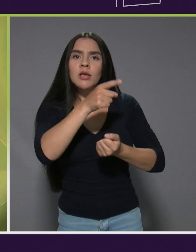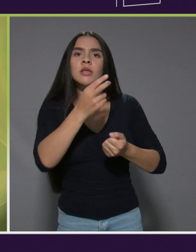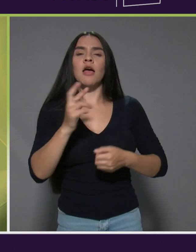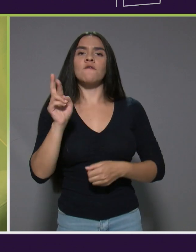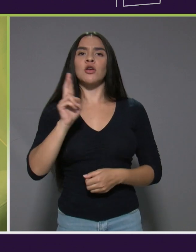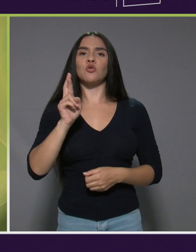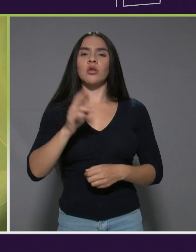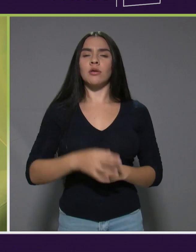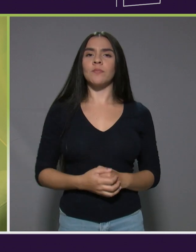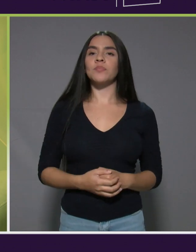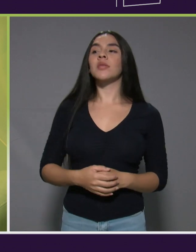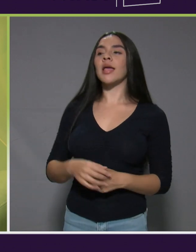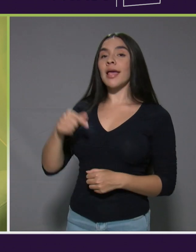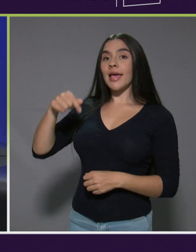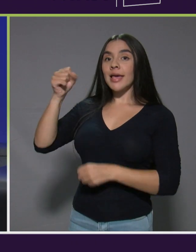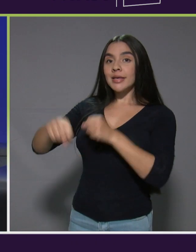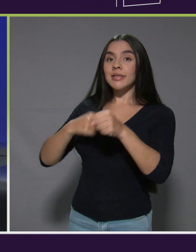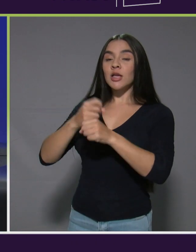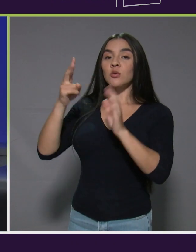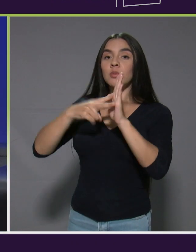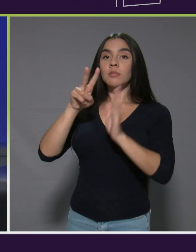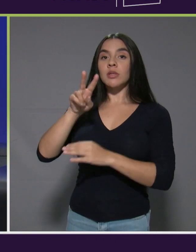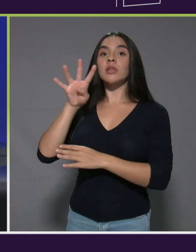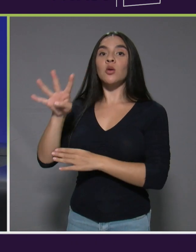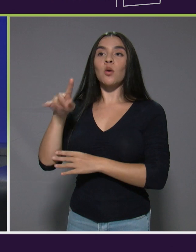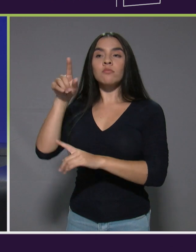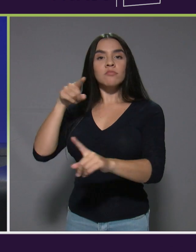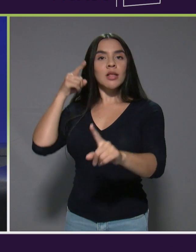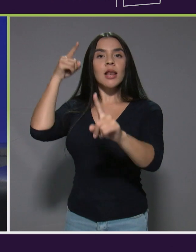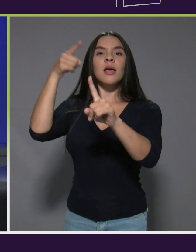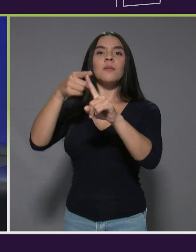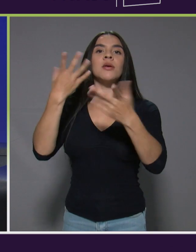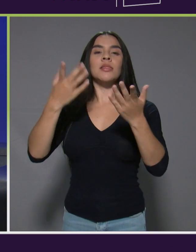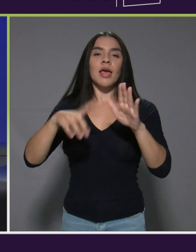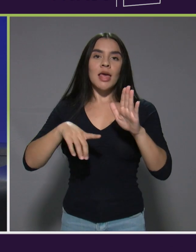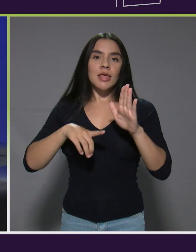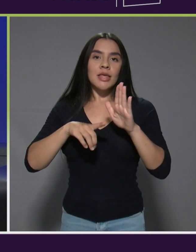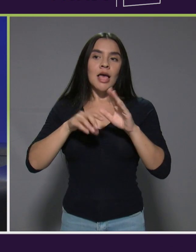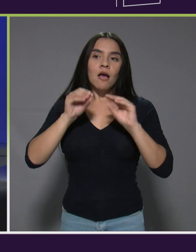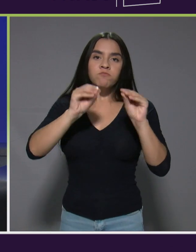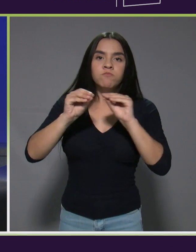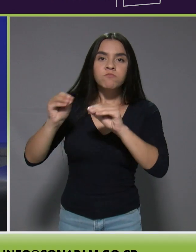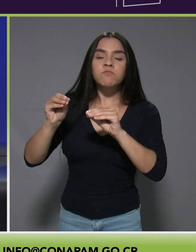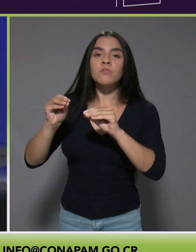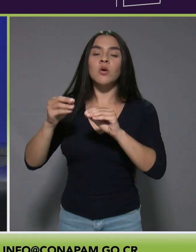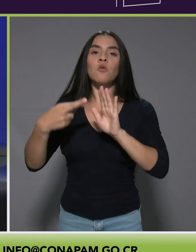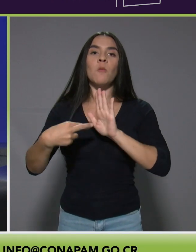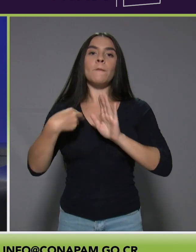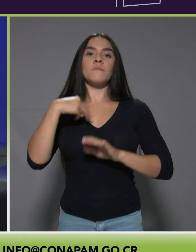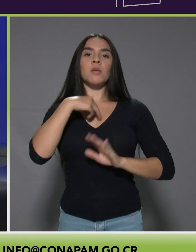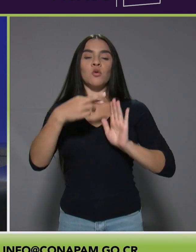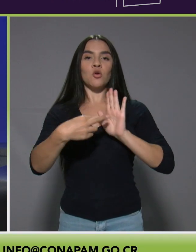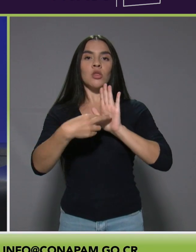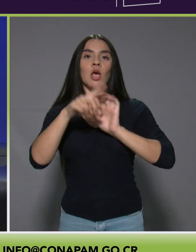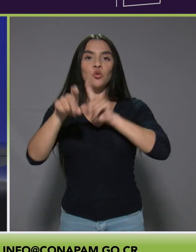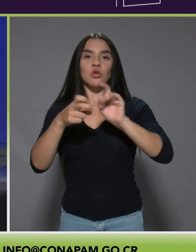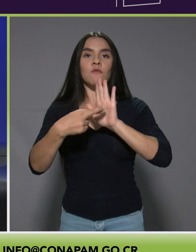a esa rectoría? Bueno, en este año 2024 la meta es desarrollar los miembros de consulta representativo para todo el país.